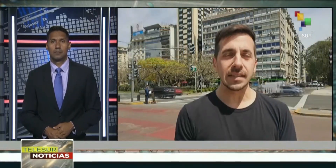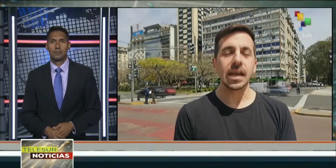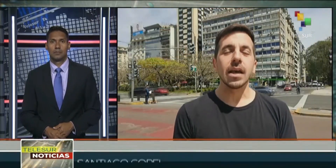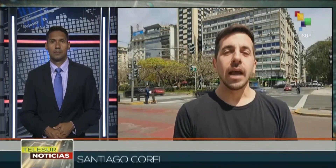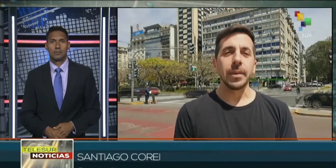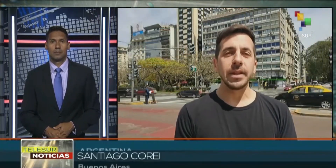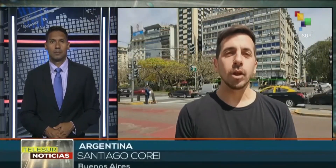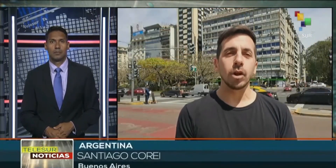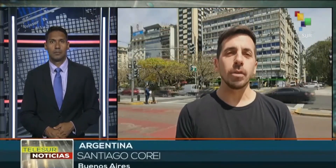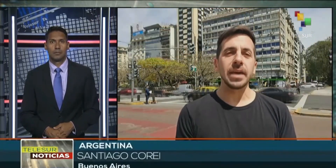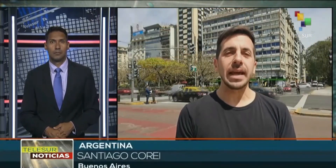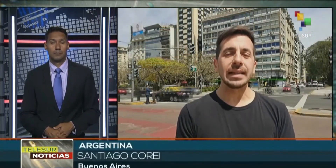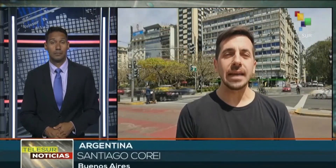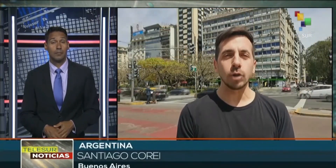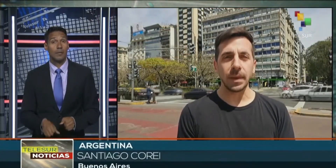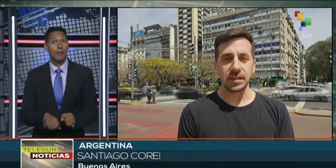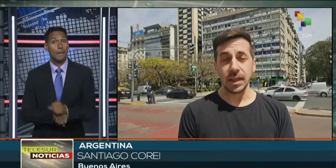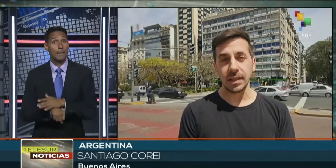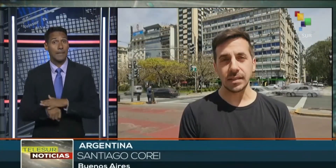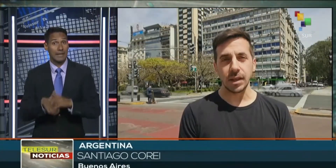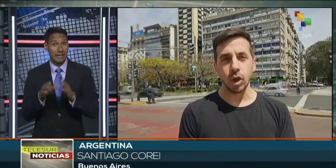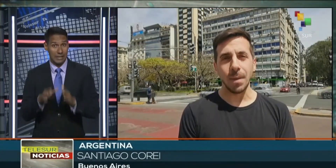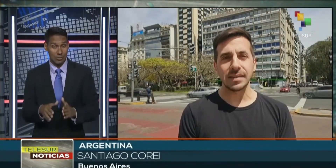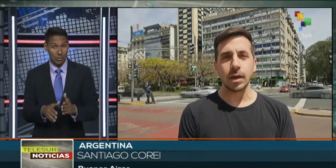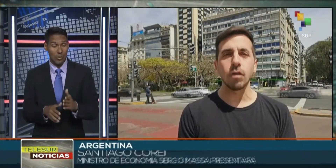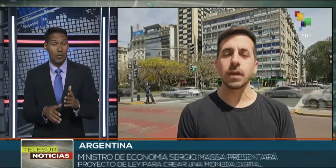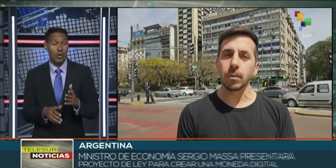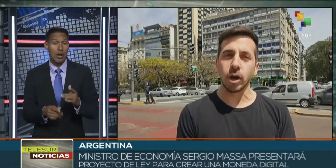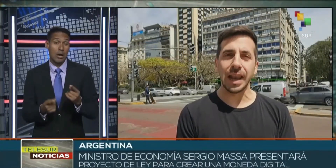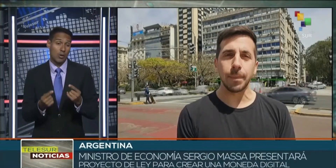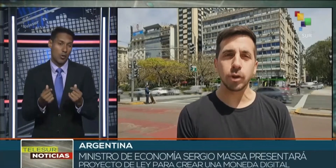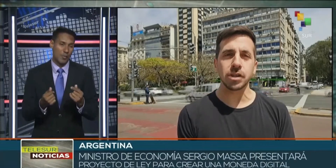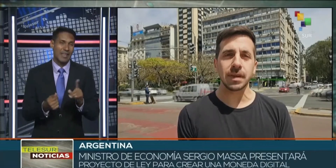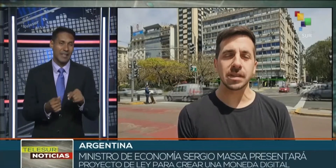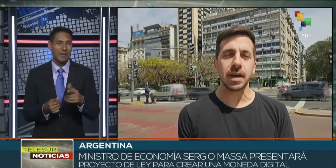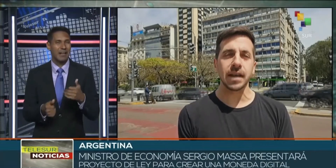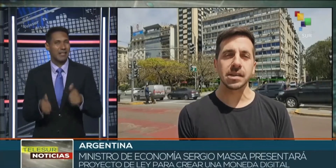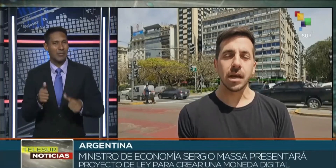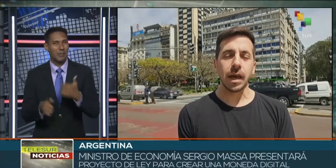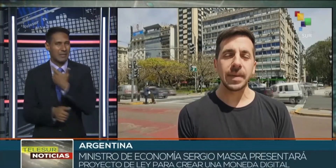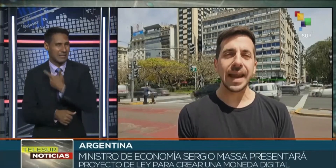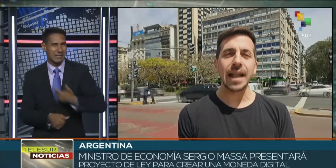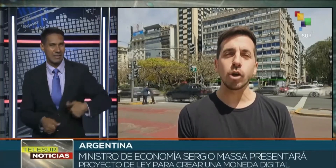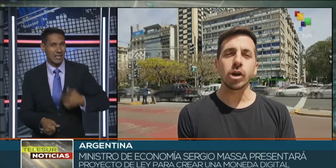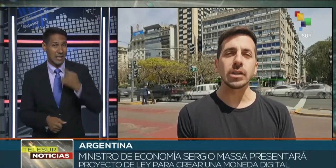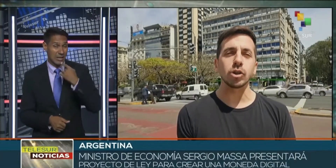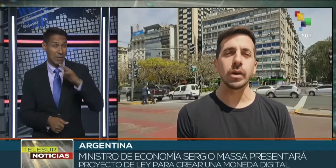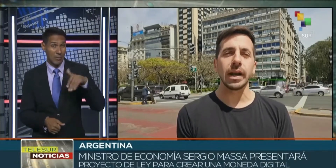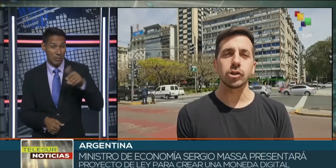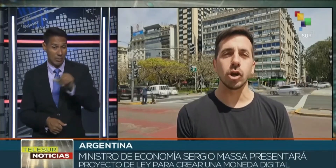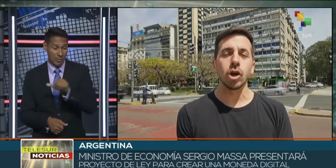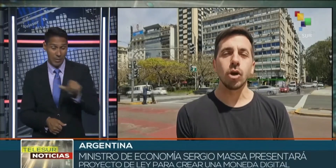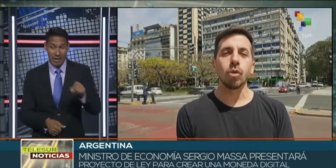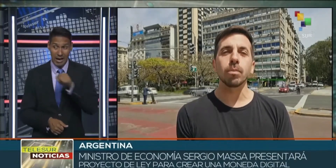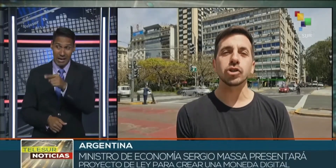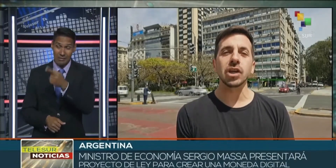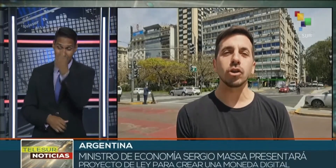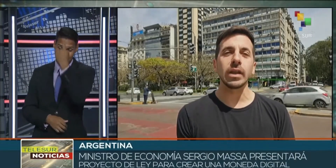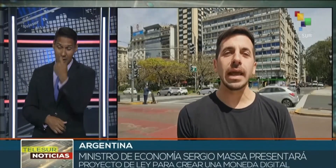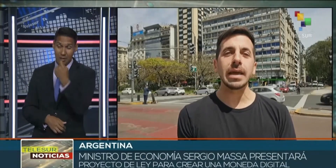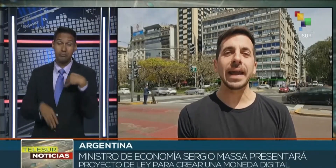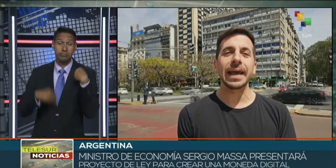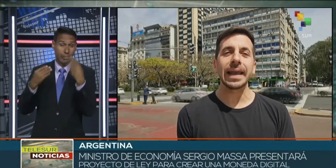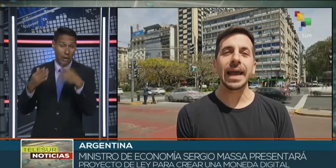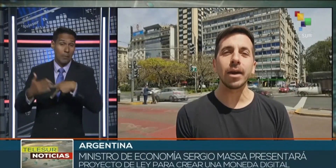Gracias. El ministro de Economía y candidato a presidente Sergio Massa confirmó que en las próximas semanas enviará al Congreso de la Nación un